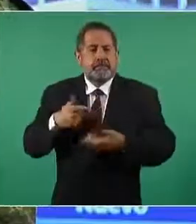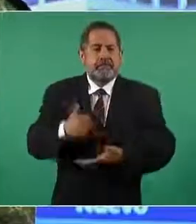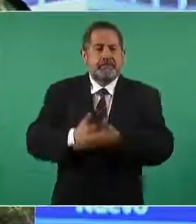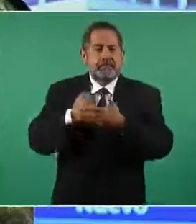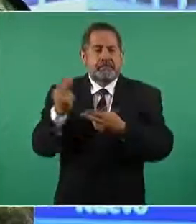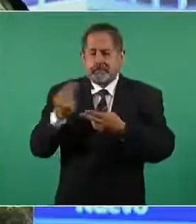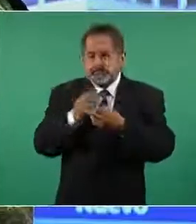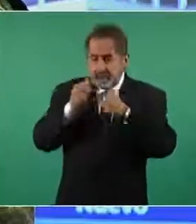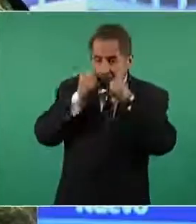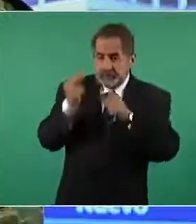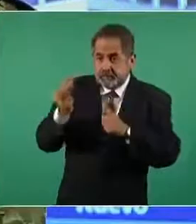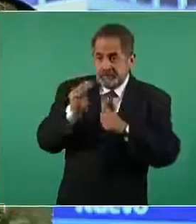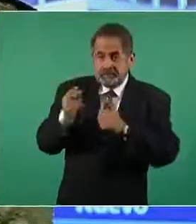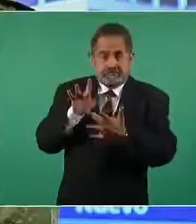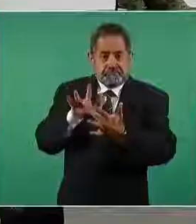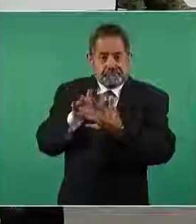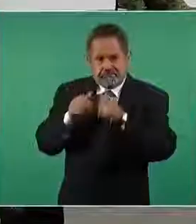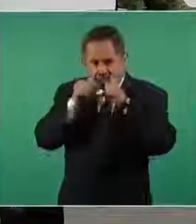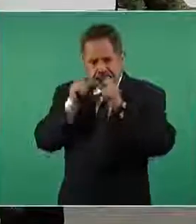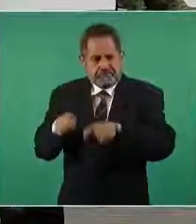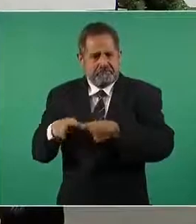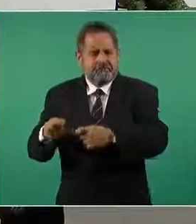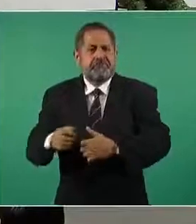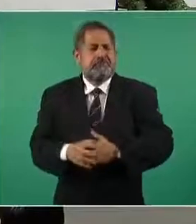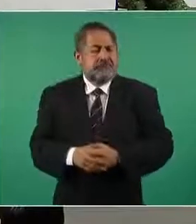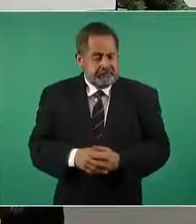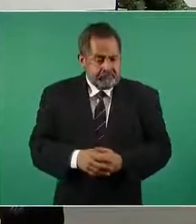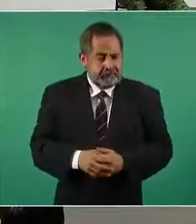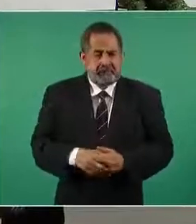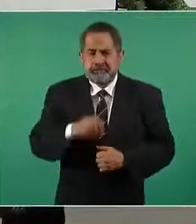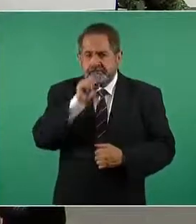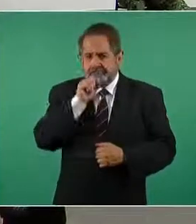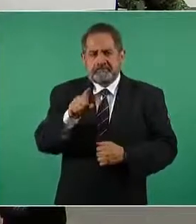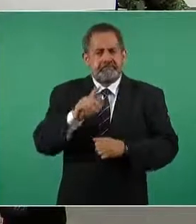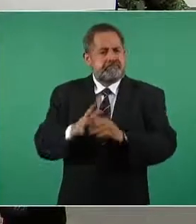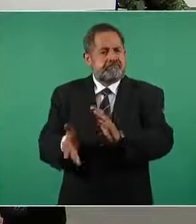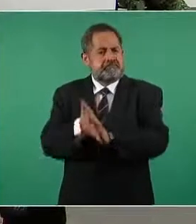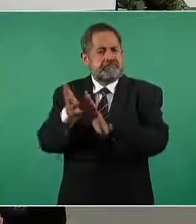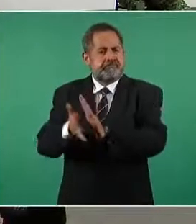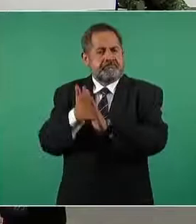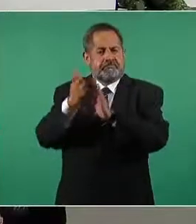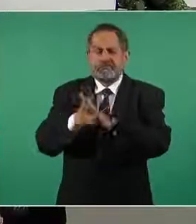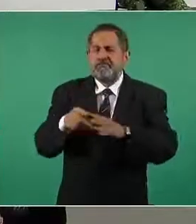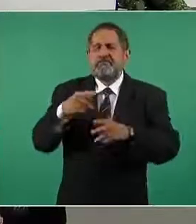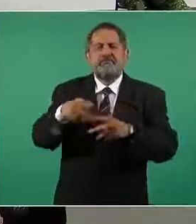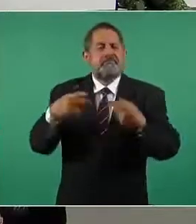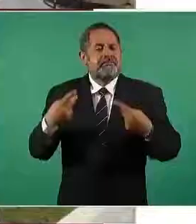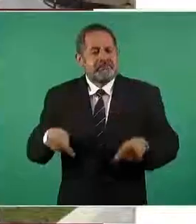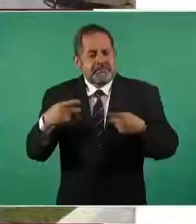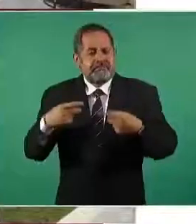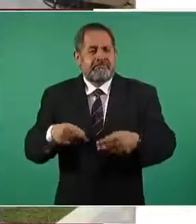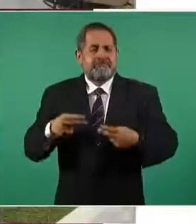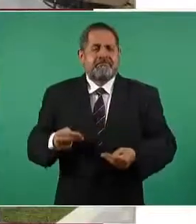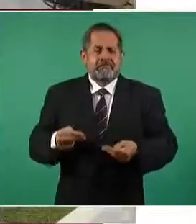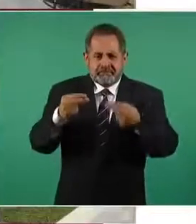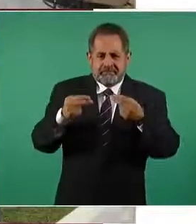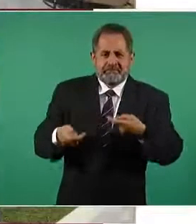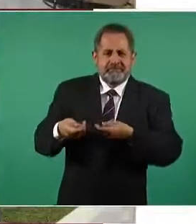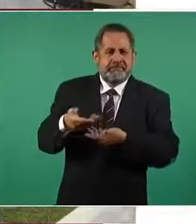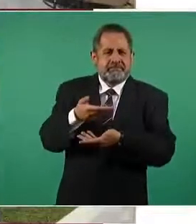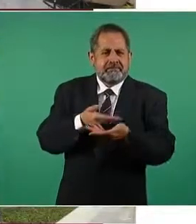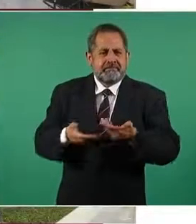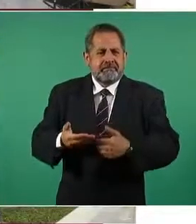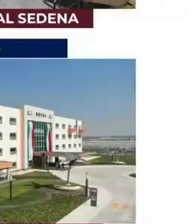persona que se acerque a recibir servicio médico también hemos construido los nuevos centros comerciales escalamos un